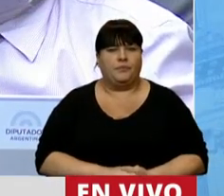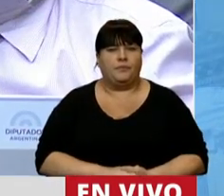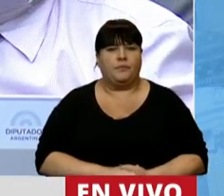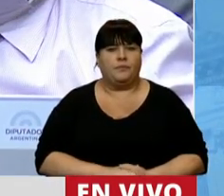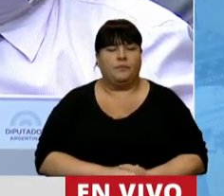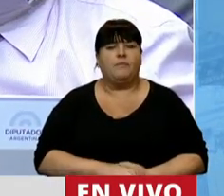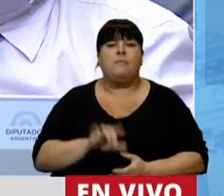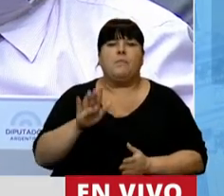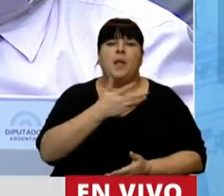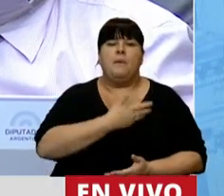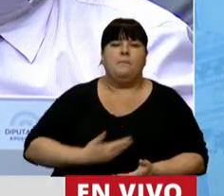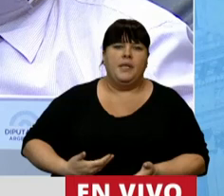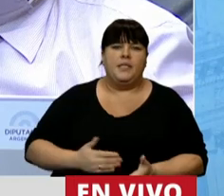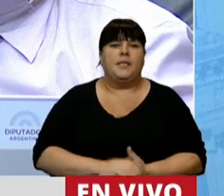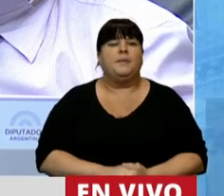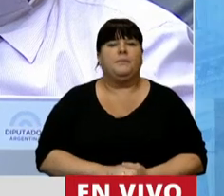Señor presidente,